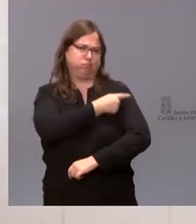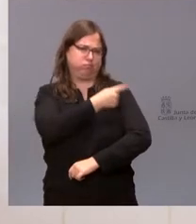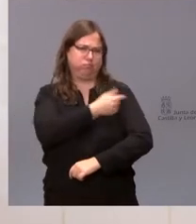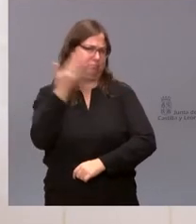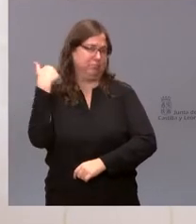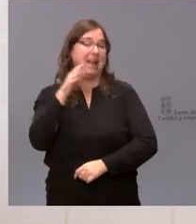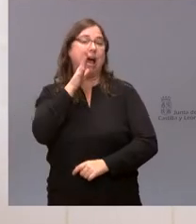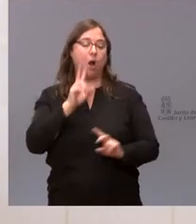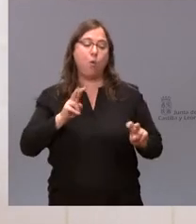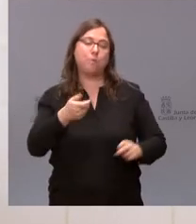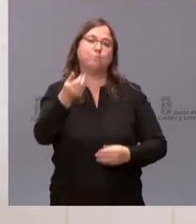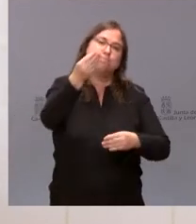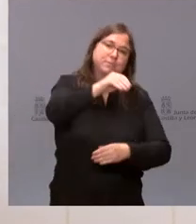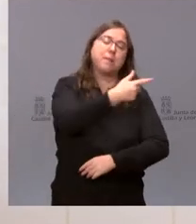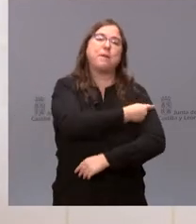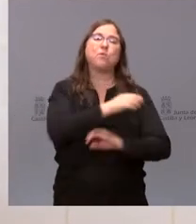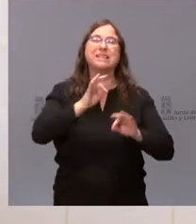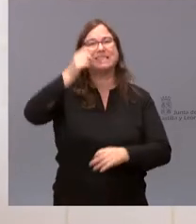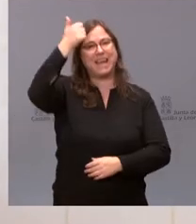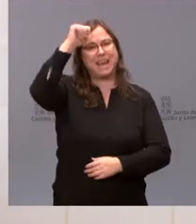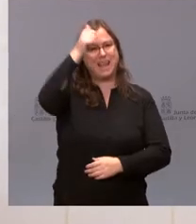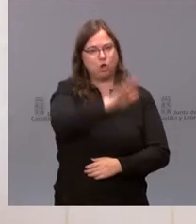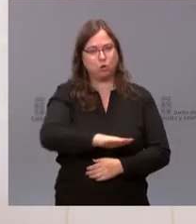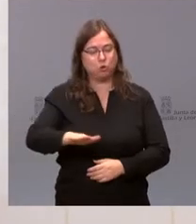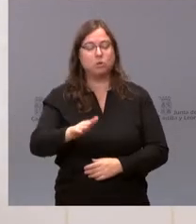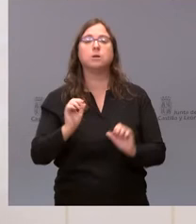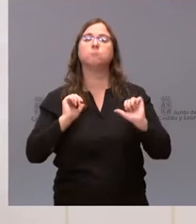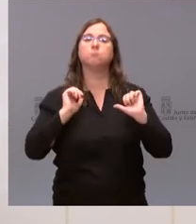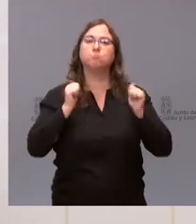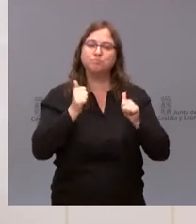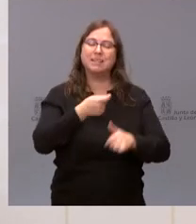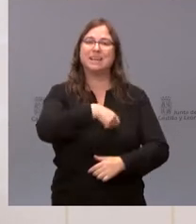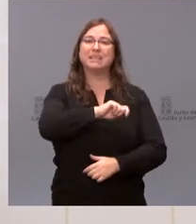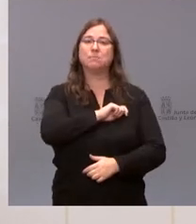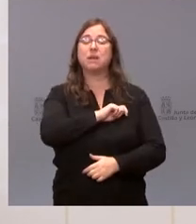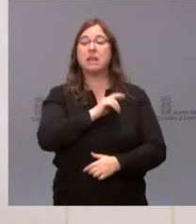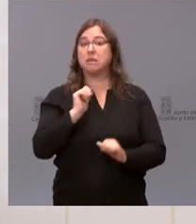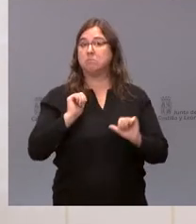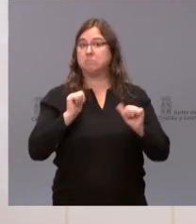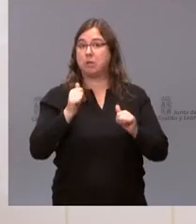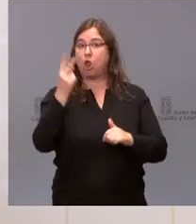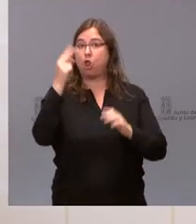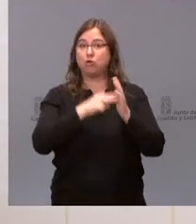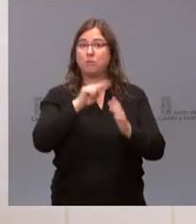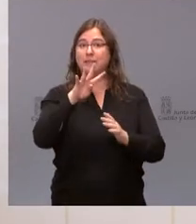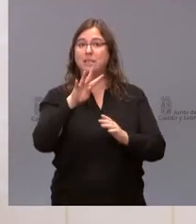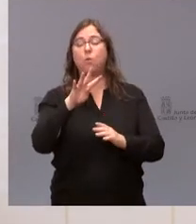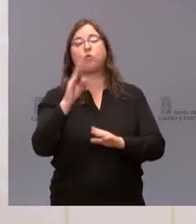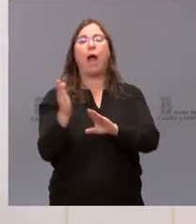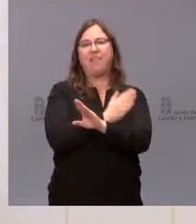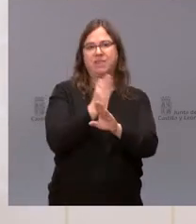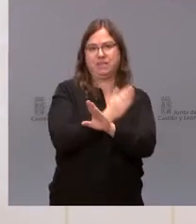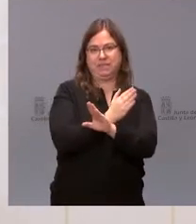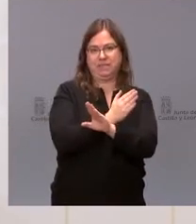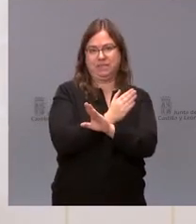ha acordado introducirla en el sistema español antes de finales de 2024. Pues bien,